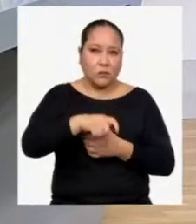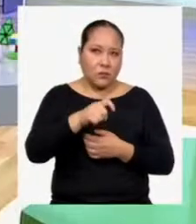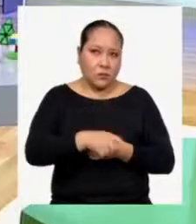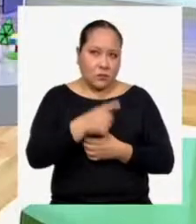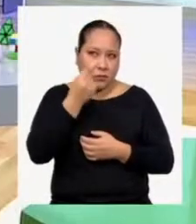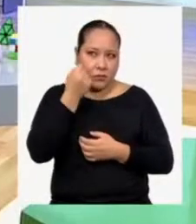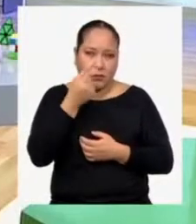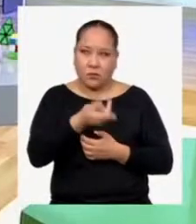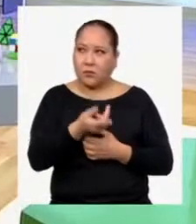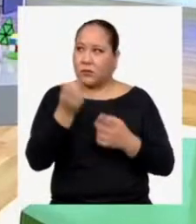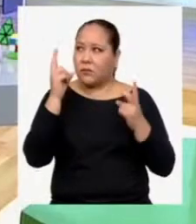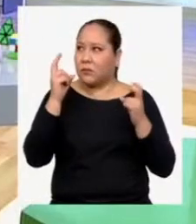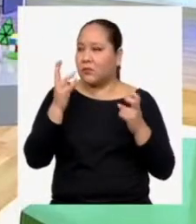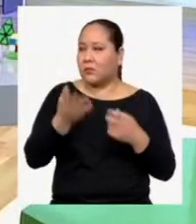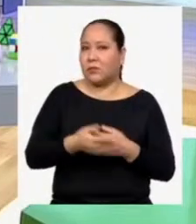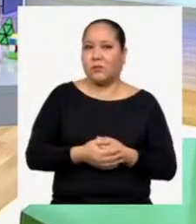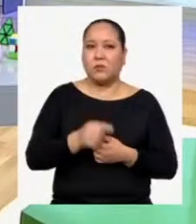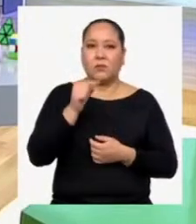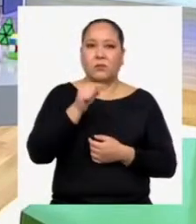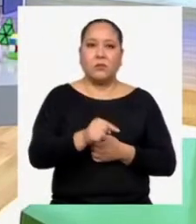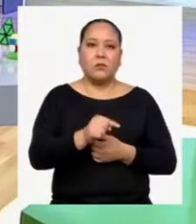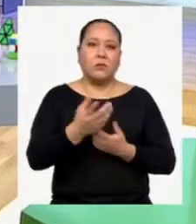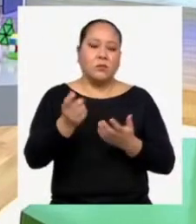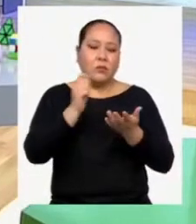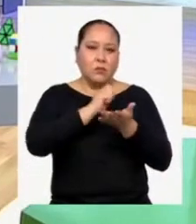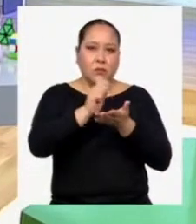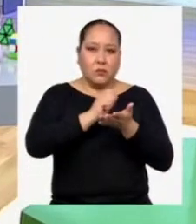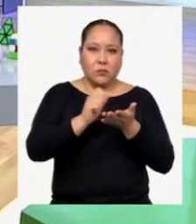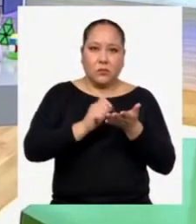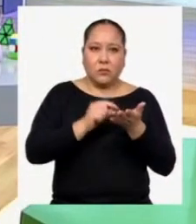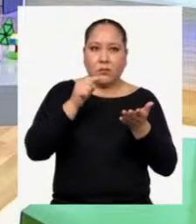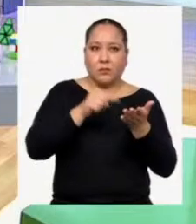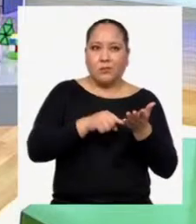En ese caso, el texto podría ser